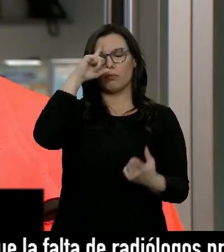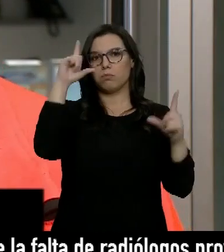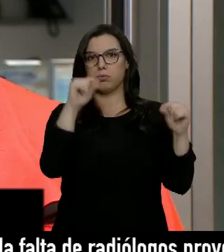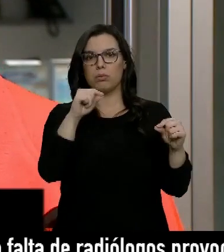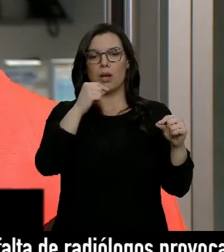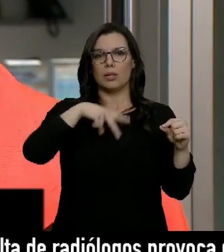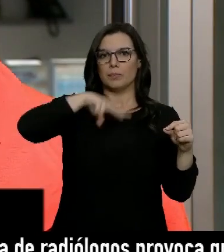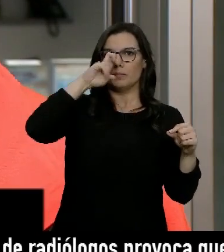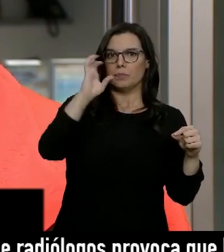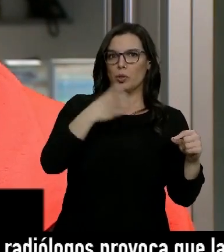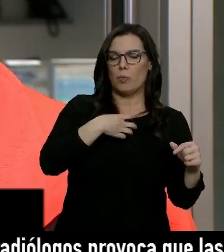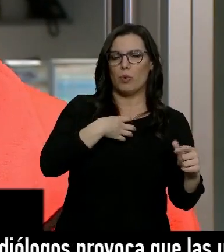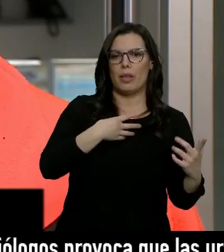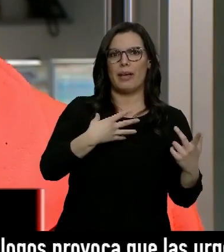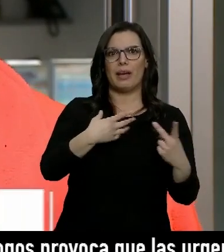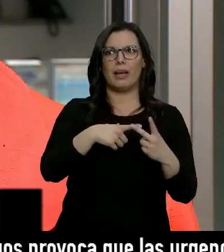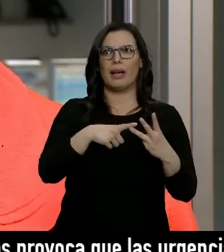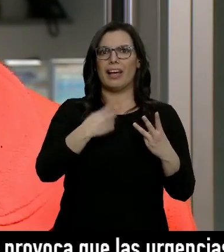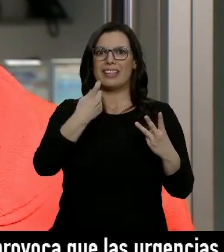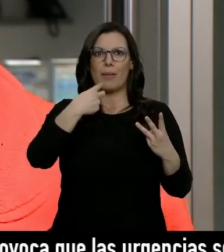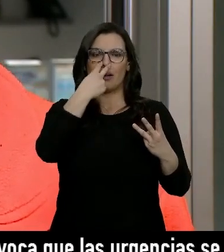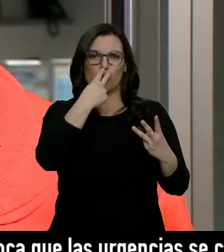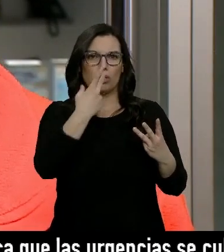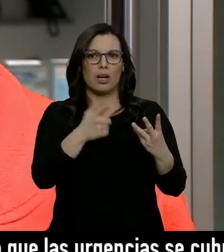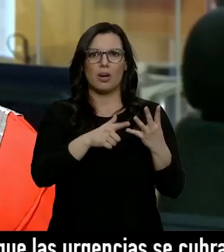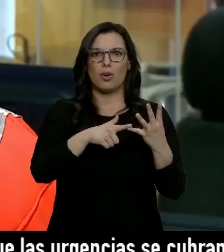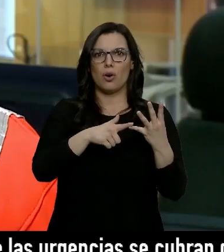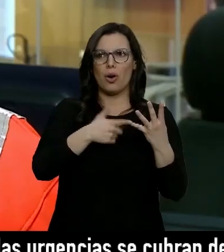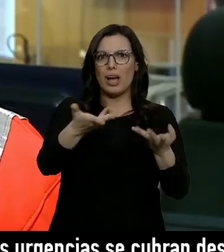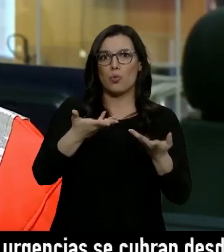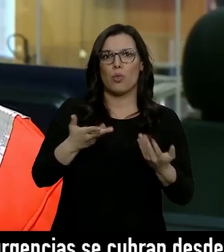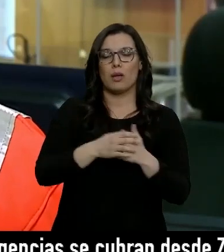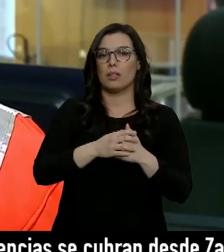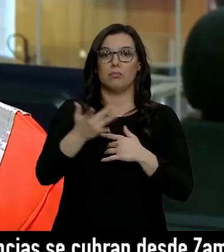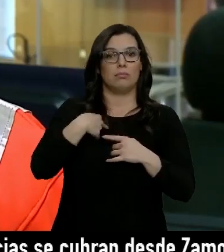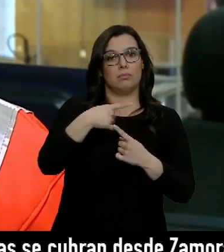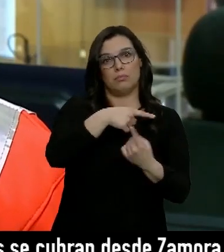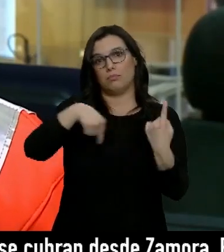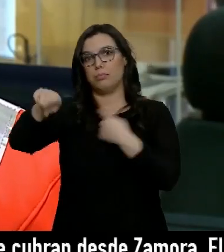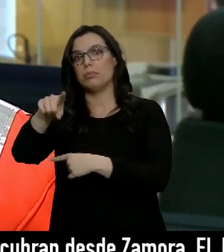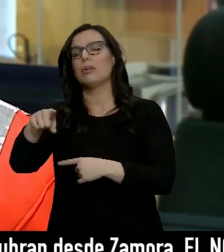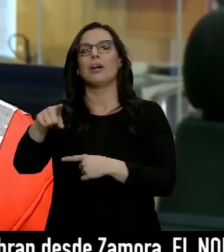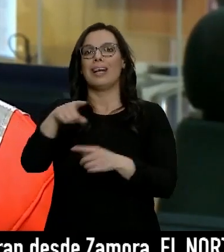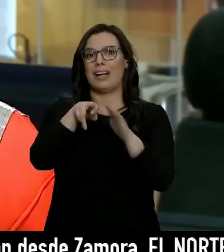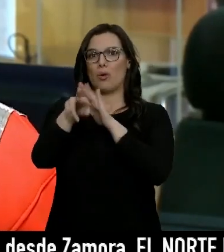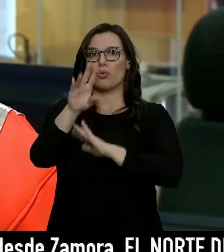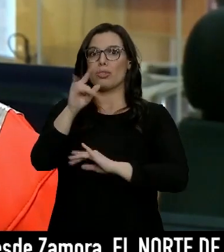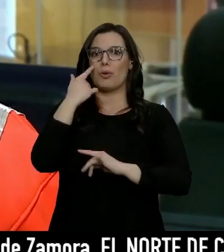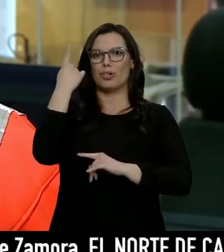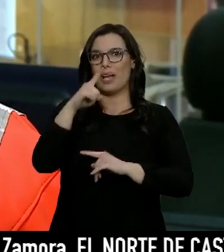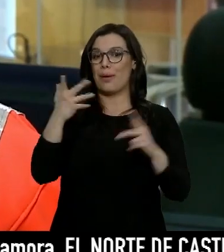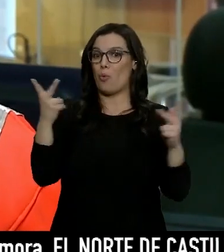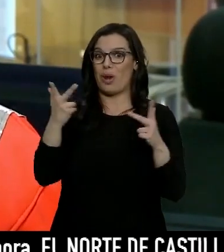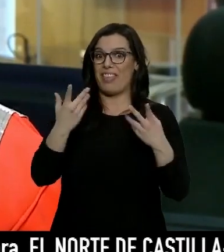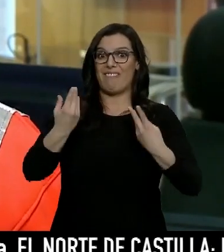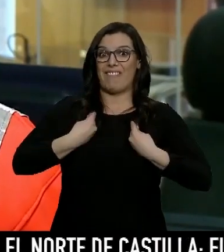podían respirar, que necesitaban oxígeno, necesitaban ayuda. Llevando rápidamente el recurso, pero sabes que es una urgencia